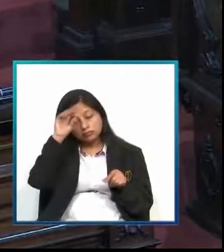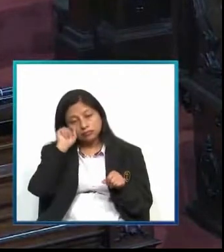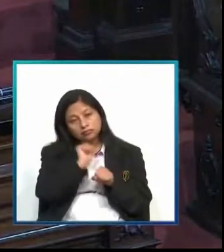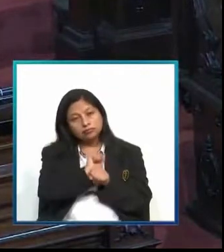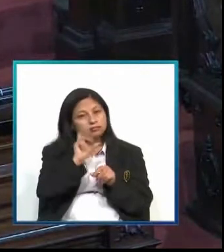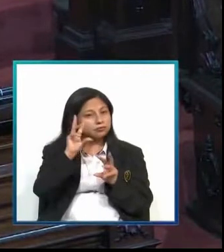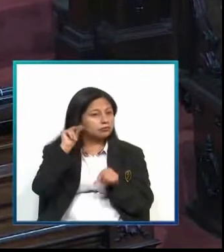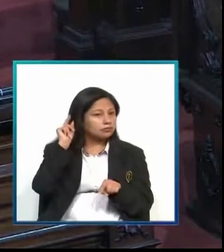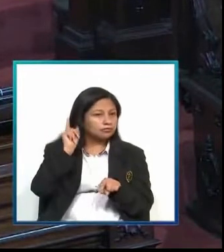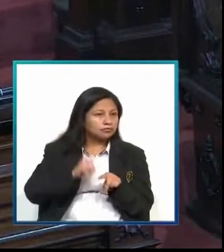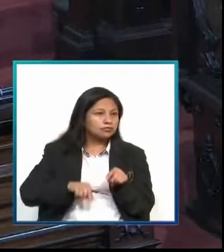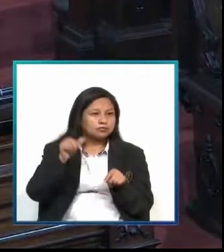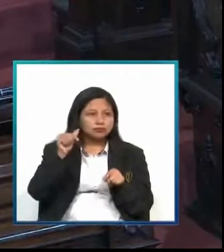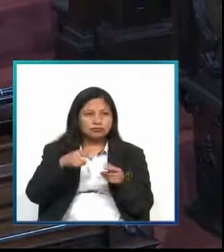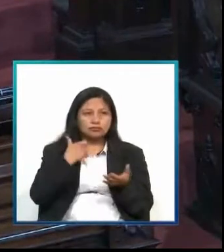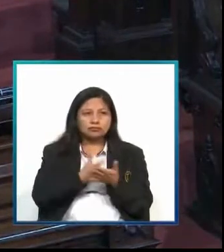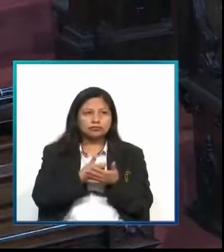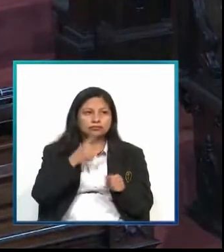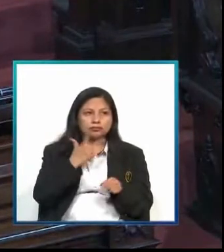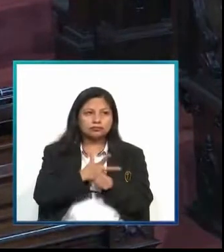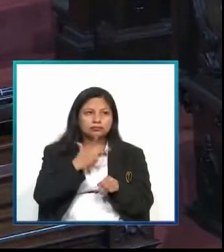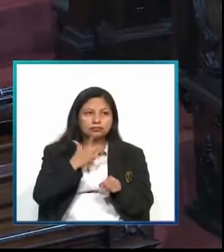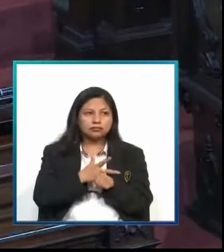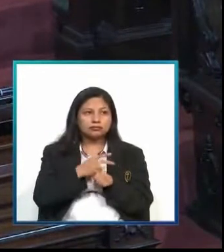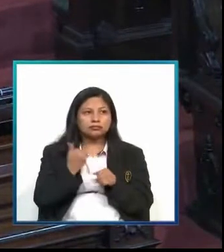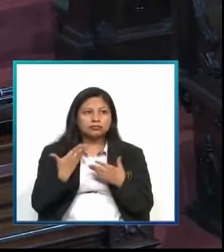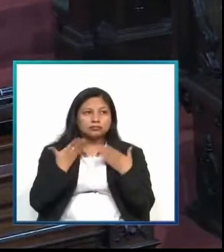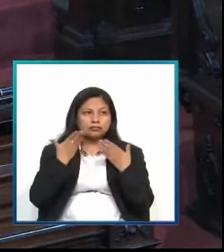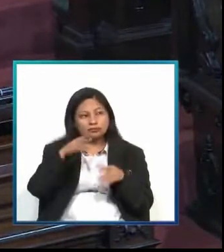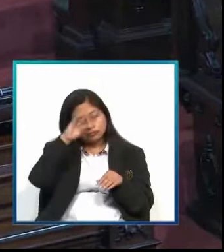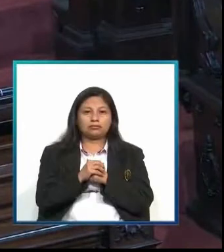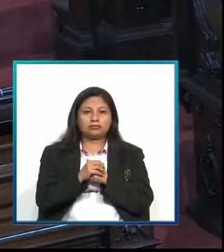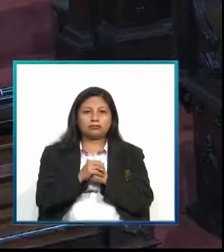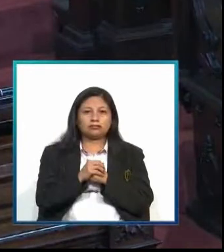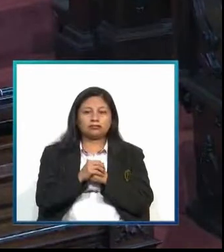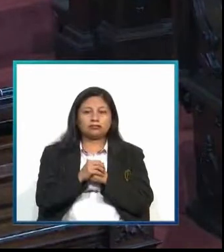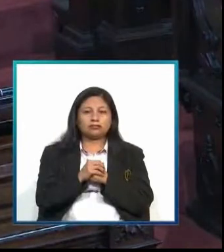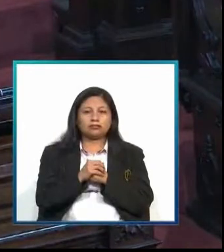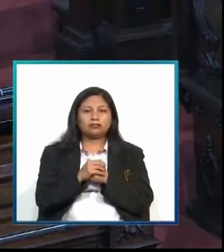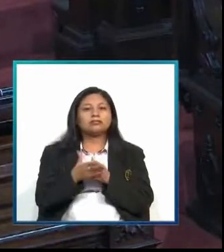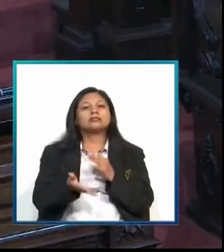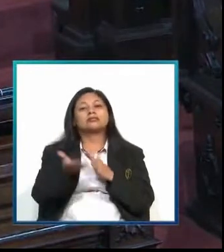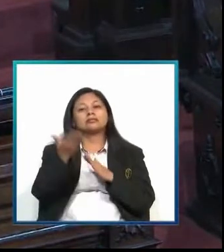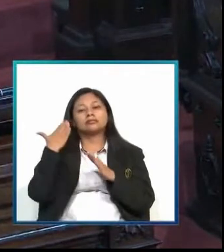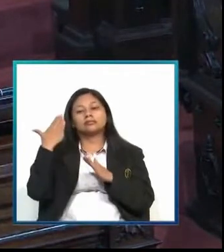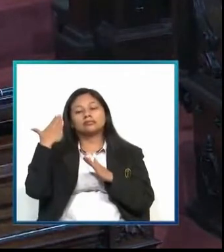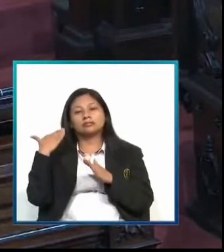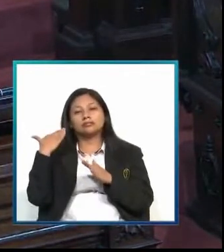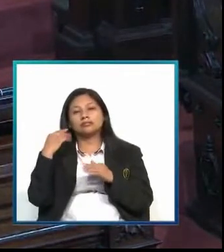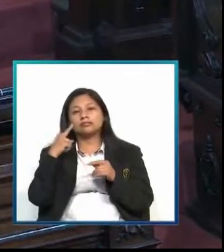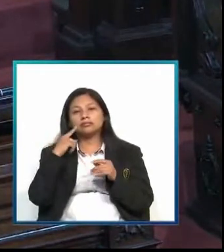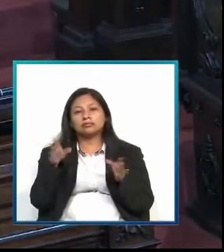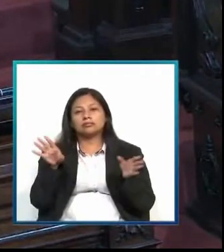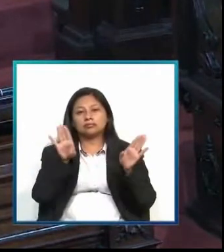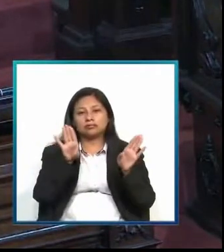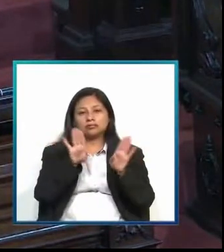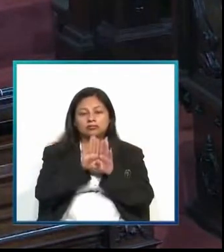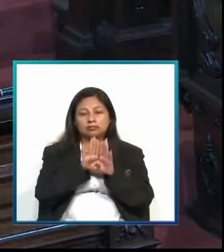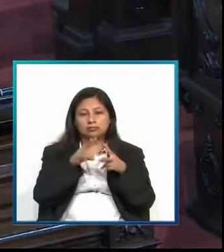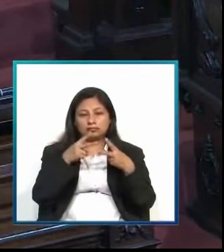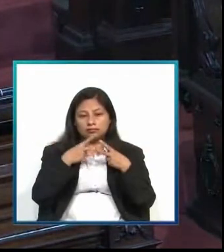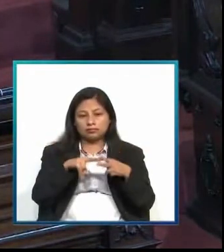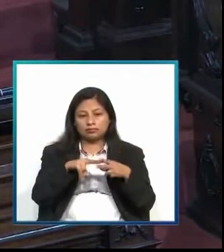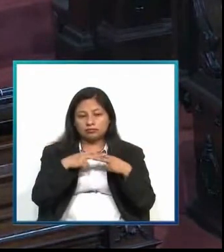porque no hay condiciones económicas en Guatemala para darles trabajo. Antier, cerraron la mina Fénix.